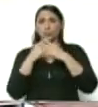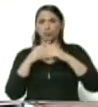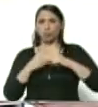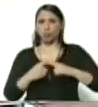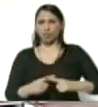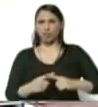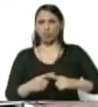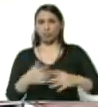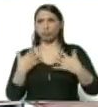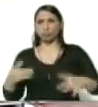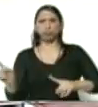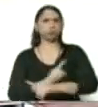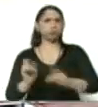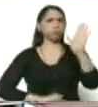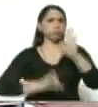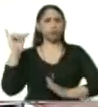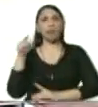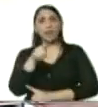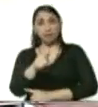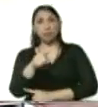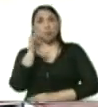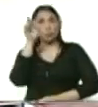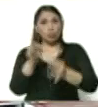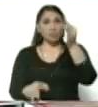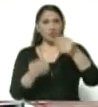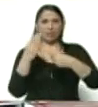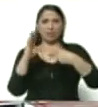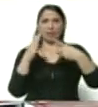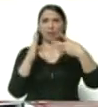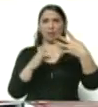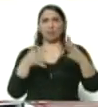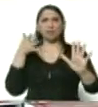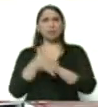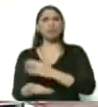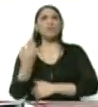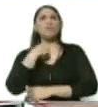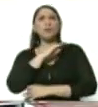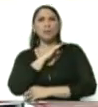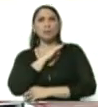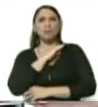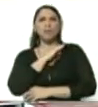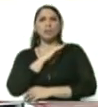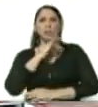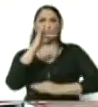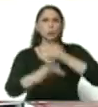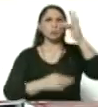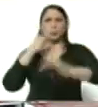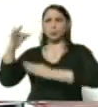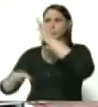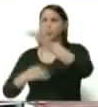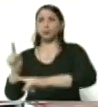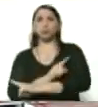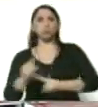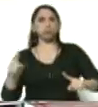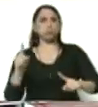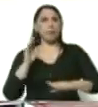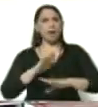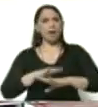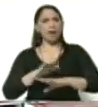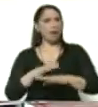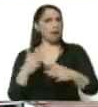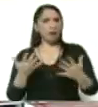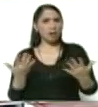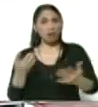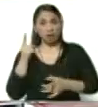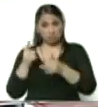Una aceleración. Y esa era justamente una de las características de este virus. La transmisión muy rápida con la que ocurre. Y